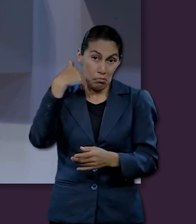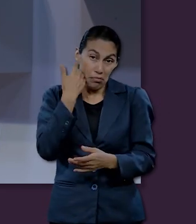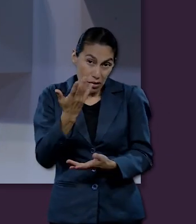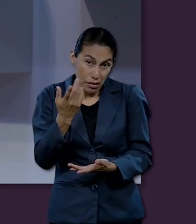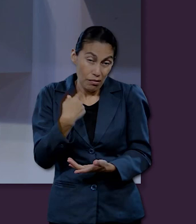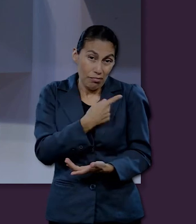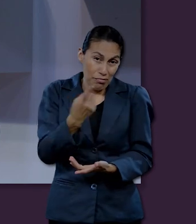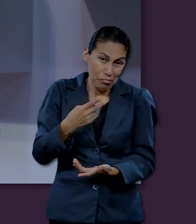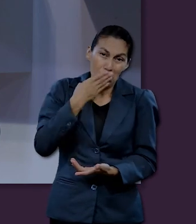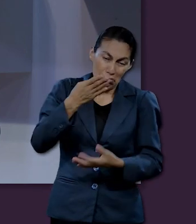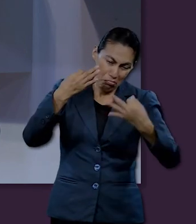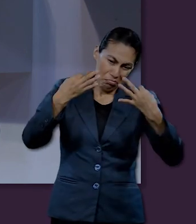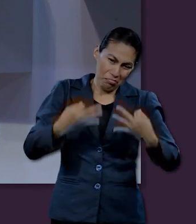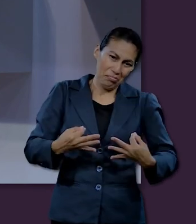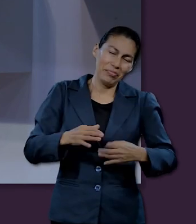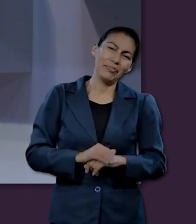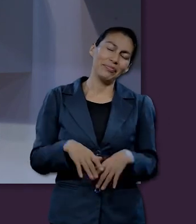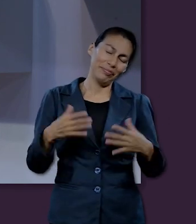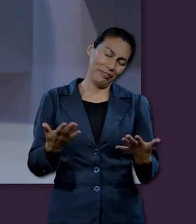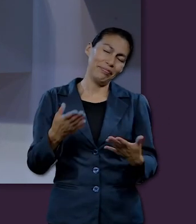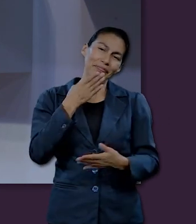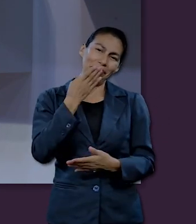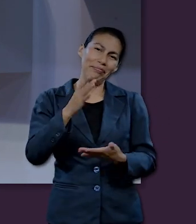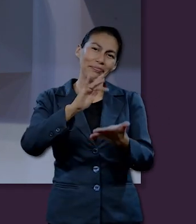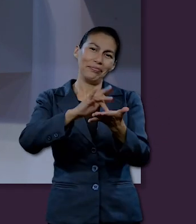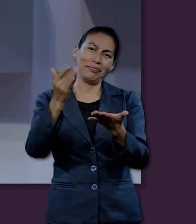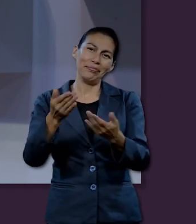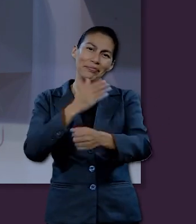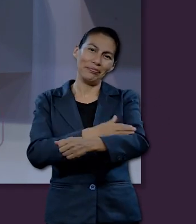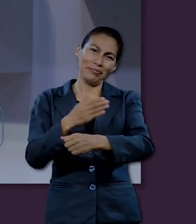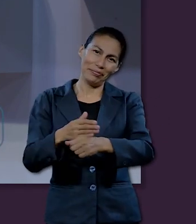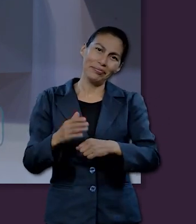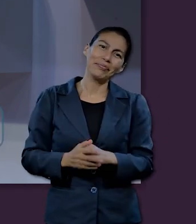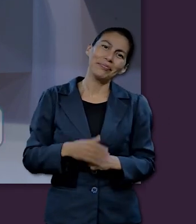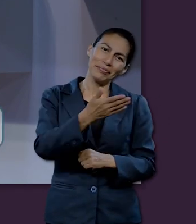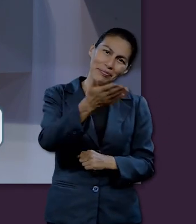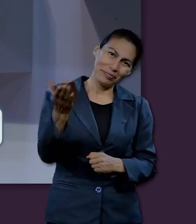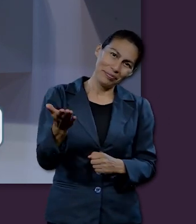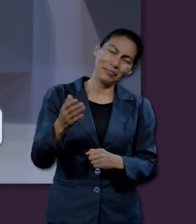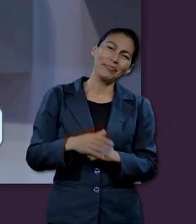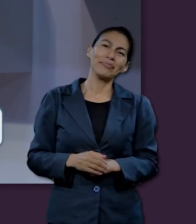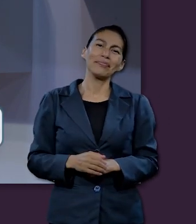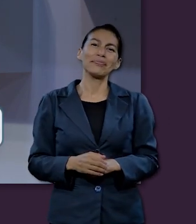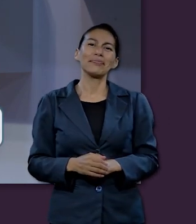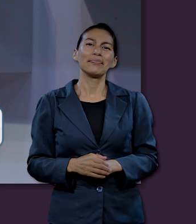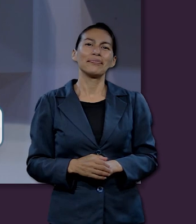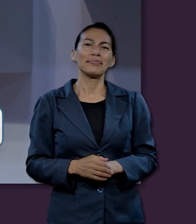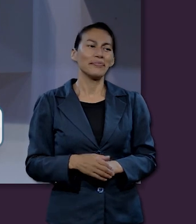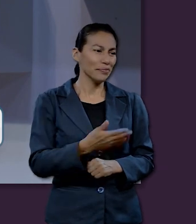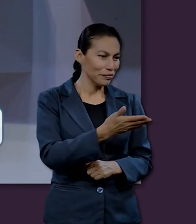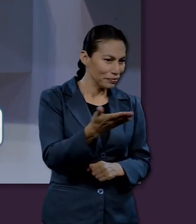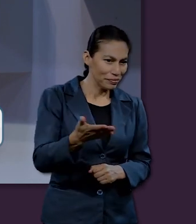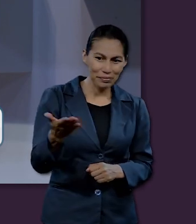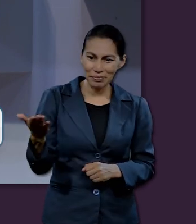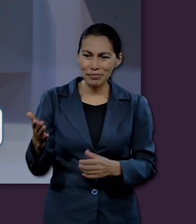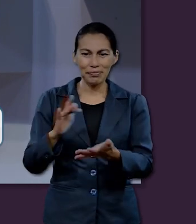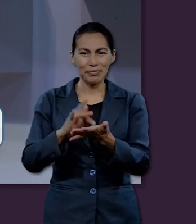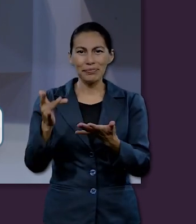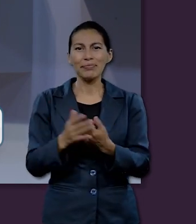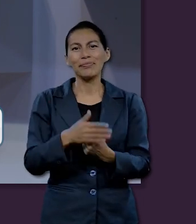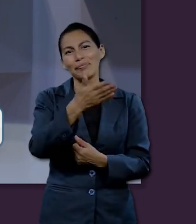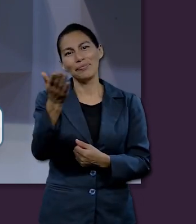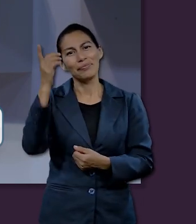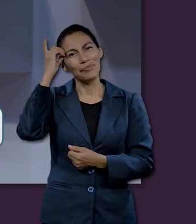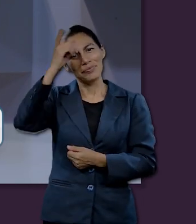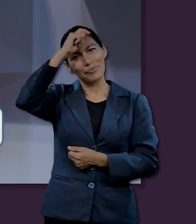darnos los mejores planes para nuestro bien. Muy bien, muchas gracias por estar con nosotros, a ustedes también que nos están mirando.